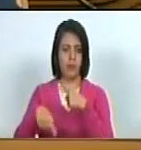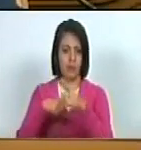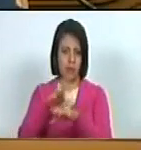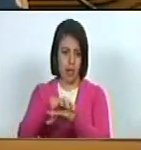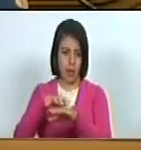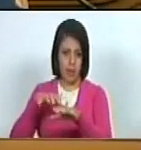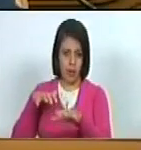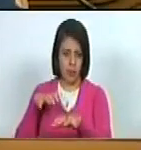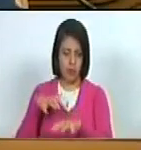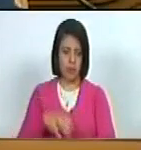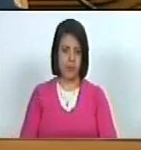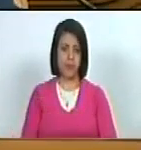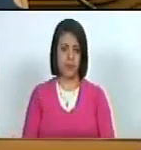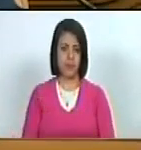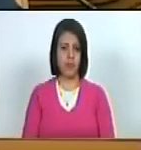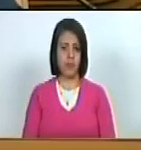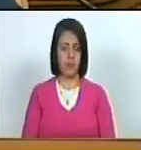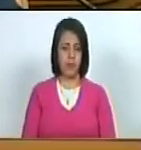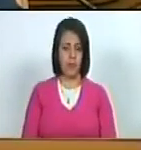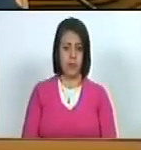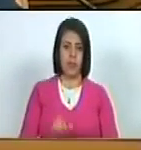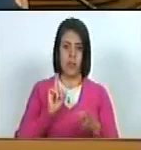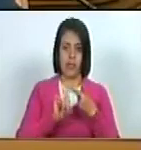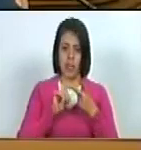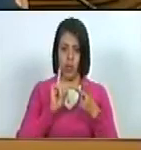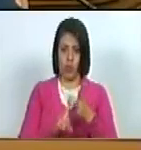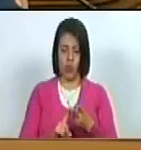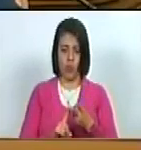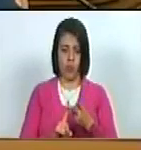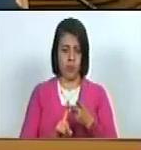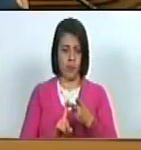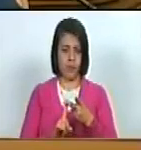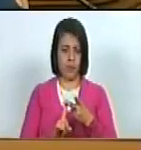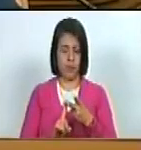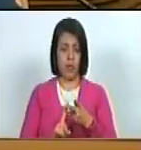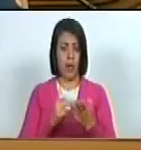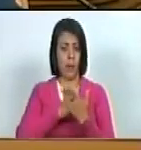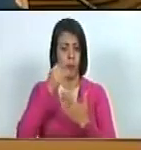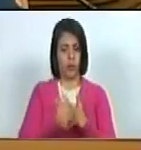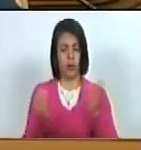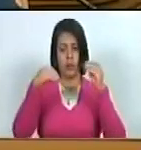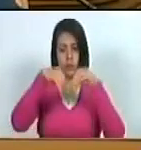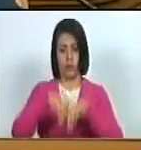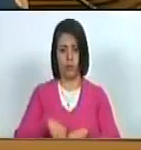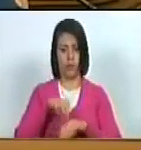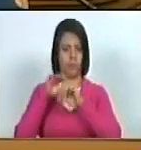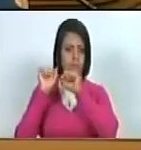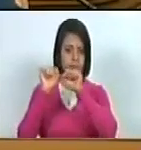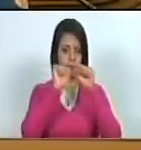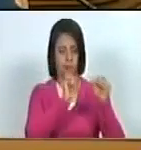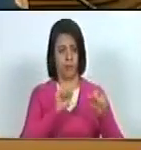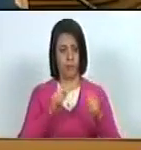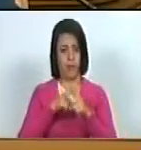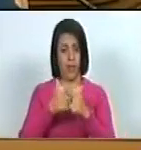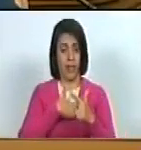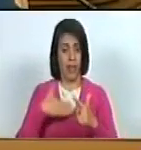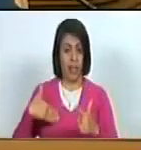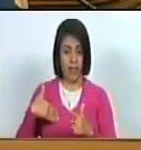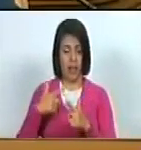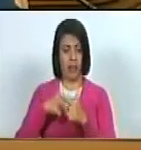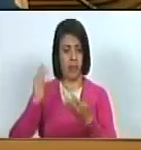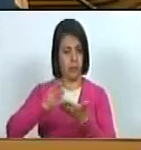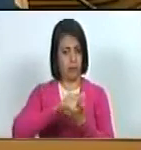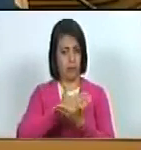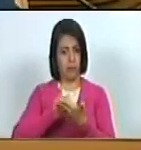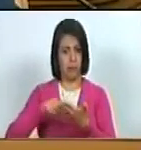por mayoría calificada. Segundo punto del orden del día. Proyecto de acuerdo de rechazo a los intentos de expoliar el